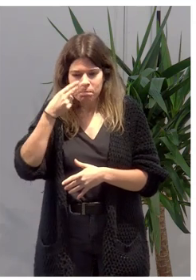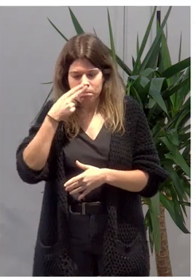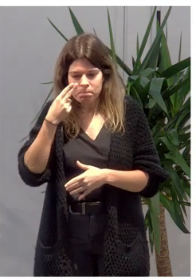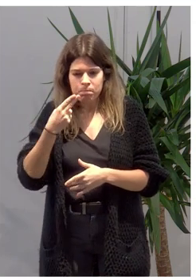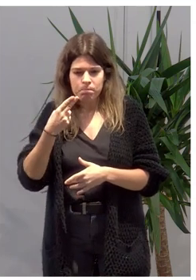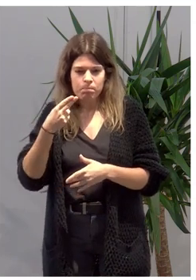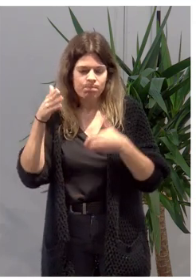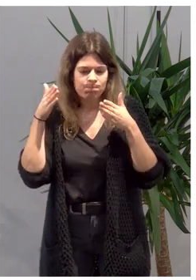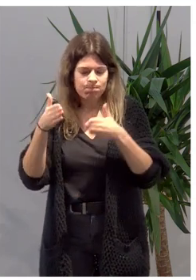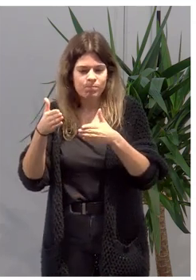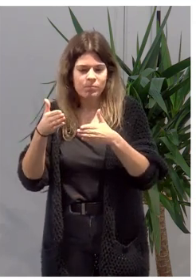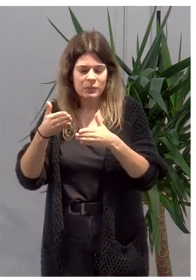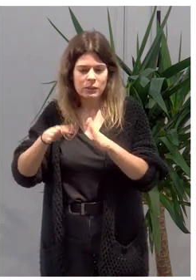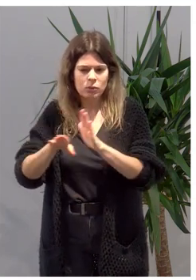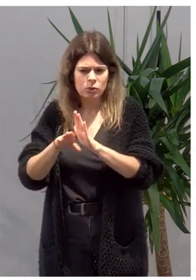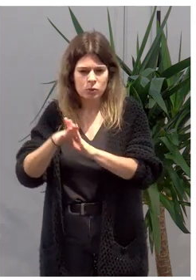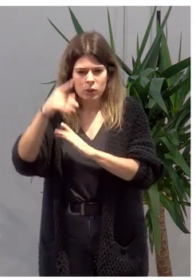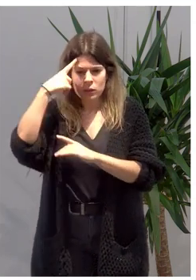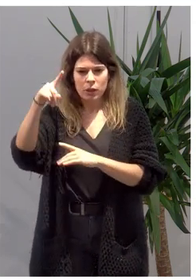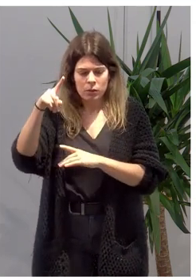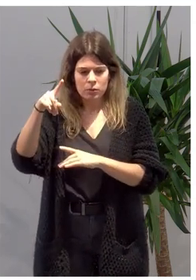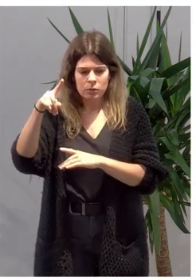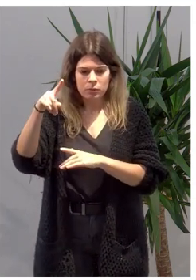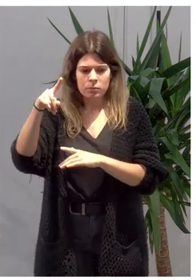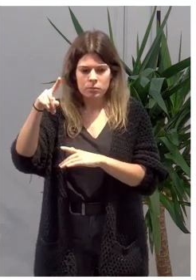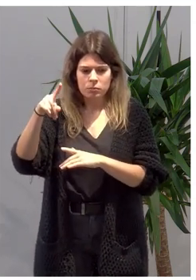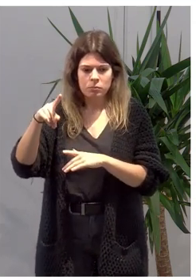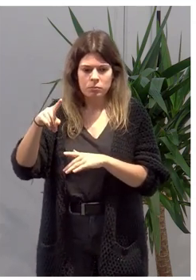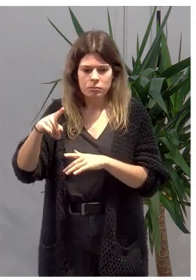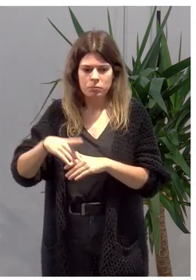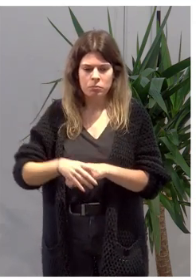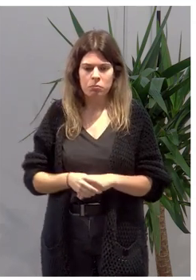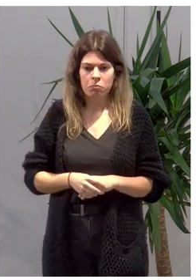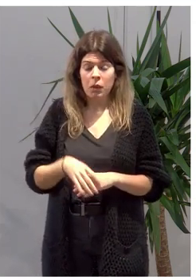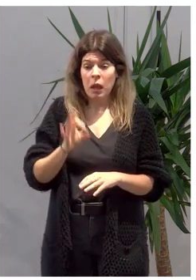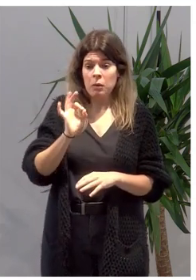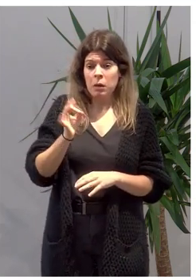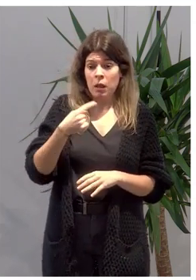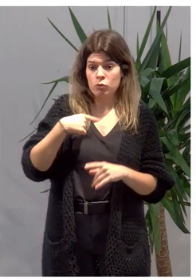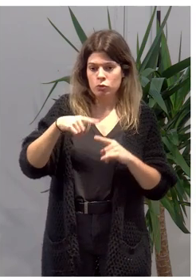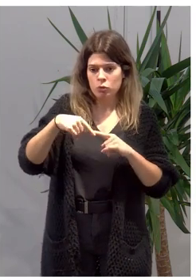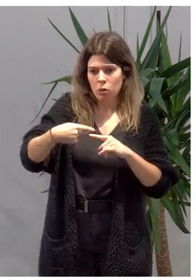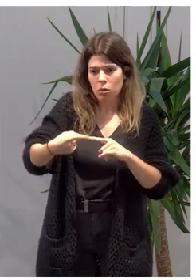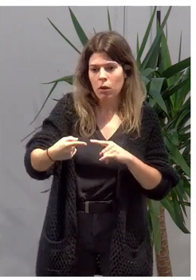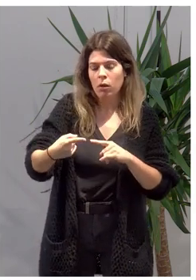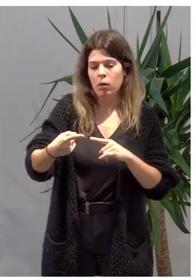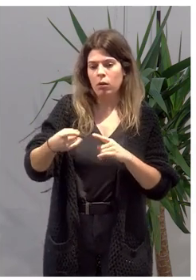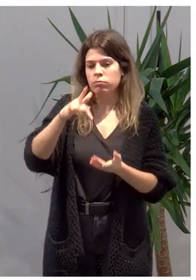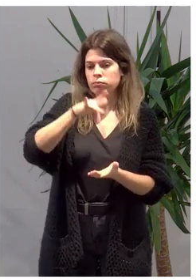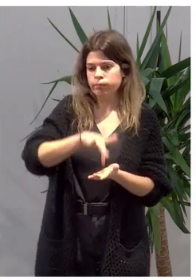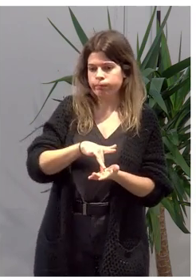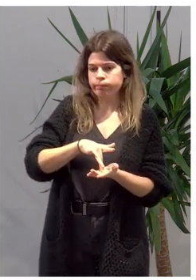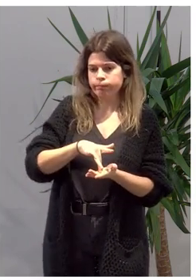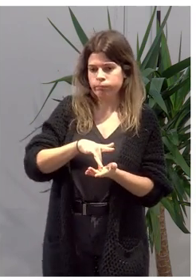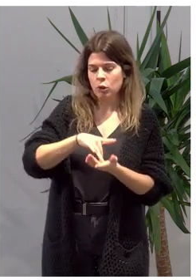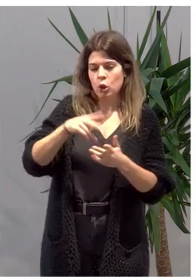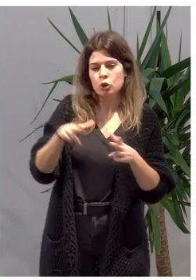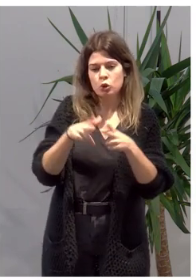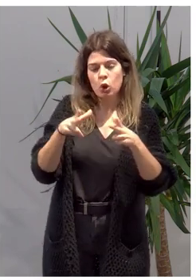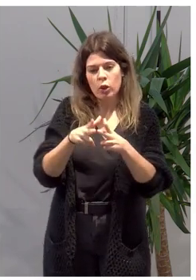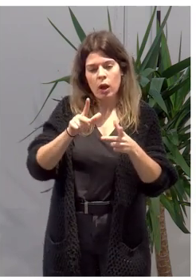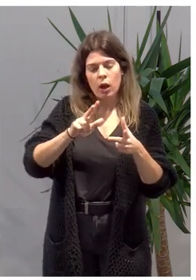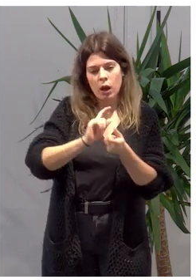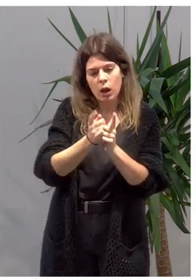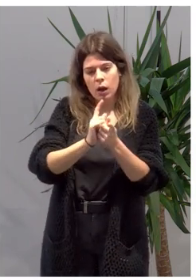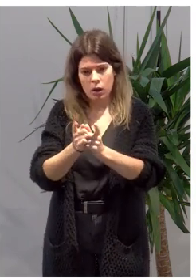ir conociendo cuál es la esencia del mismo. Sí que es verdad que en nuestro día a día lo que estamos asistiendo es a importantes cambios sociales, no se